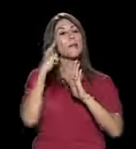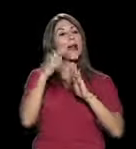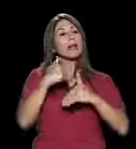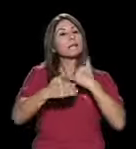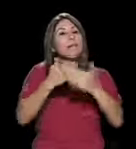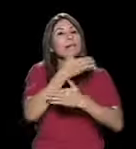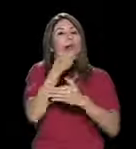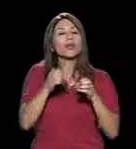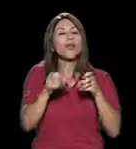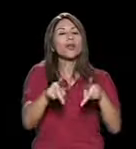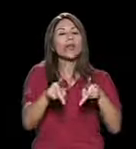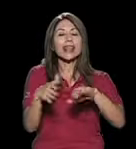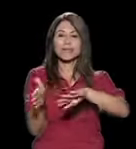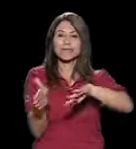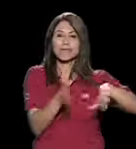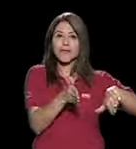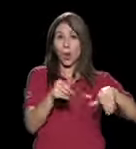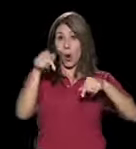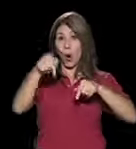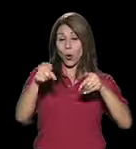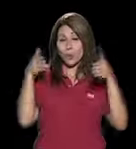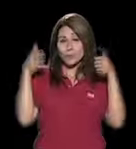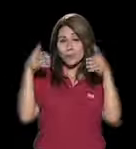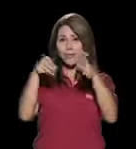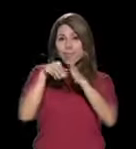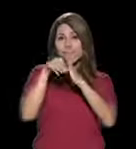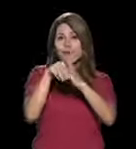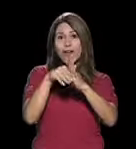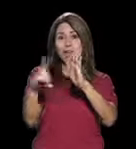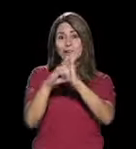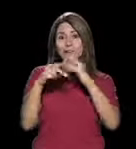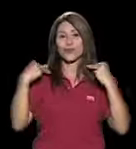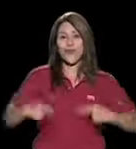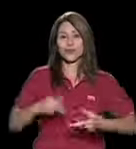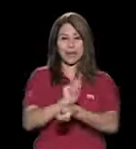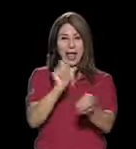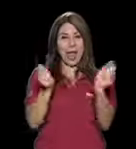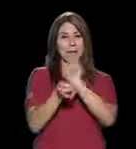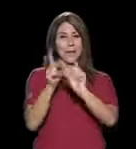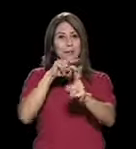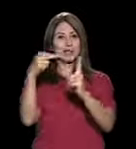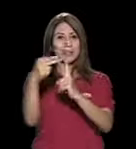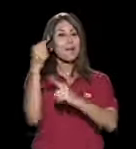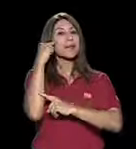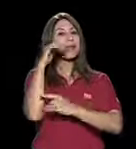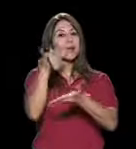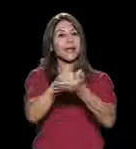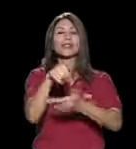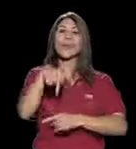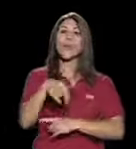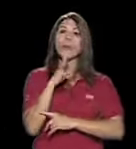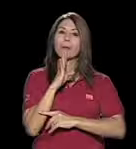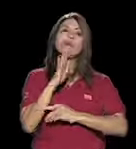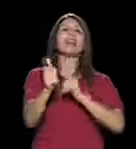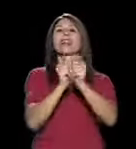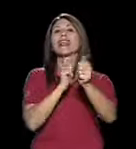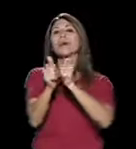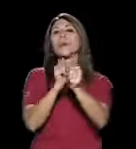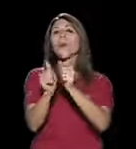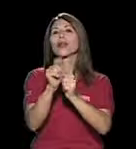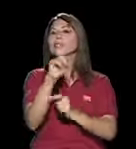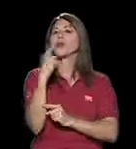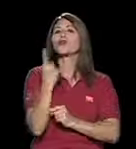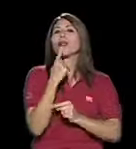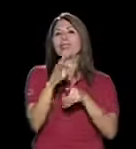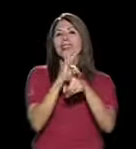premisas. Hoy el enfoque de derechos humanos nos ha cambiado la perspectiva. Pensando en ello, hoy queremos hablar del deporte,